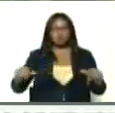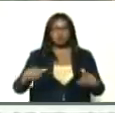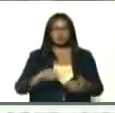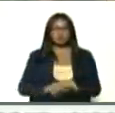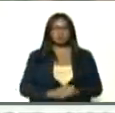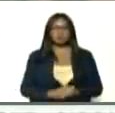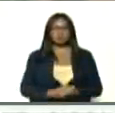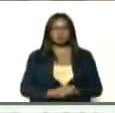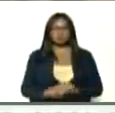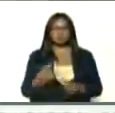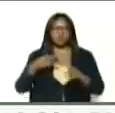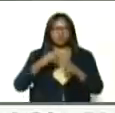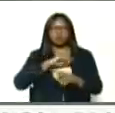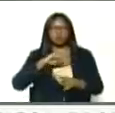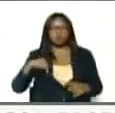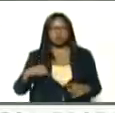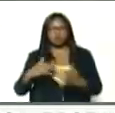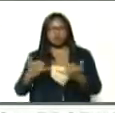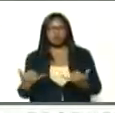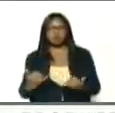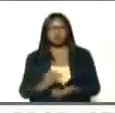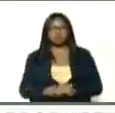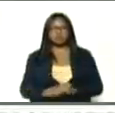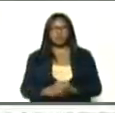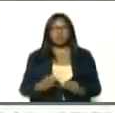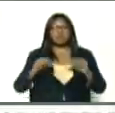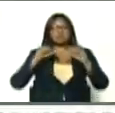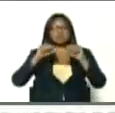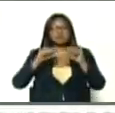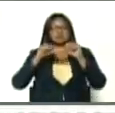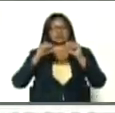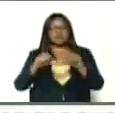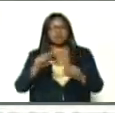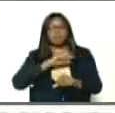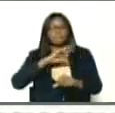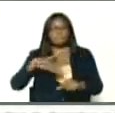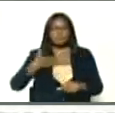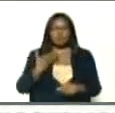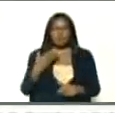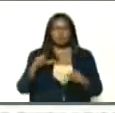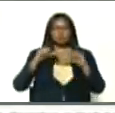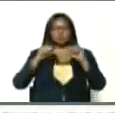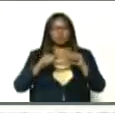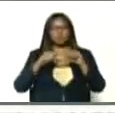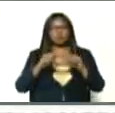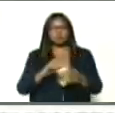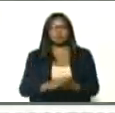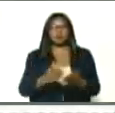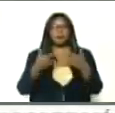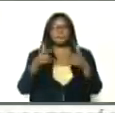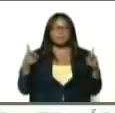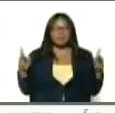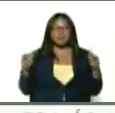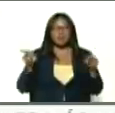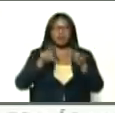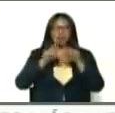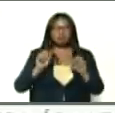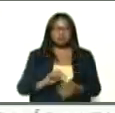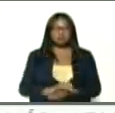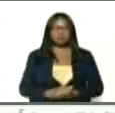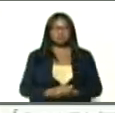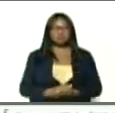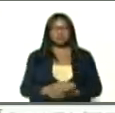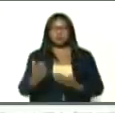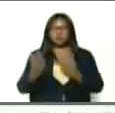sea el camino nuestro, vamos a avanzar, podemos avanzar, amplia y libremente, por